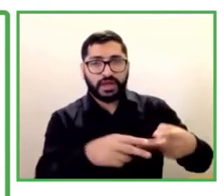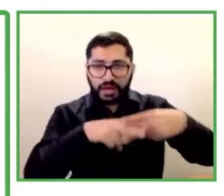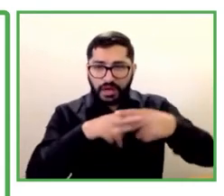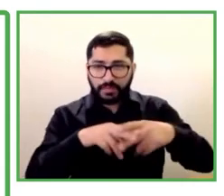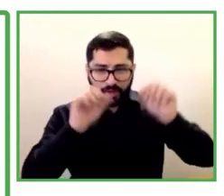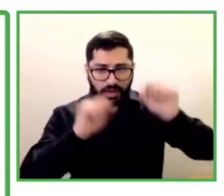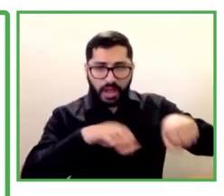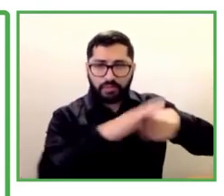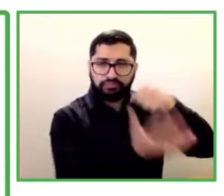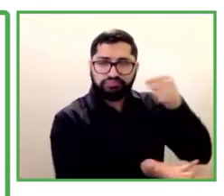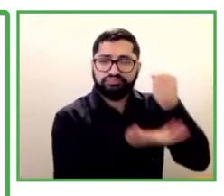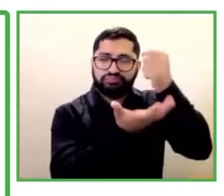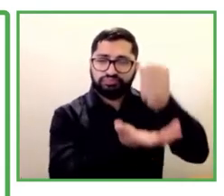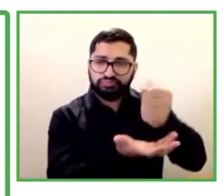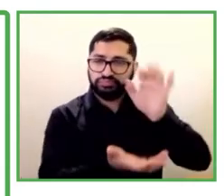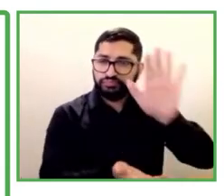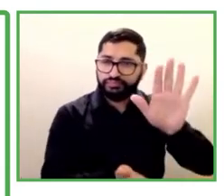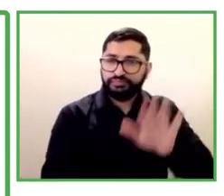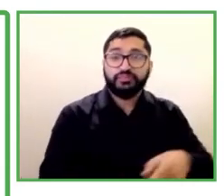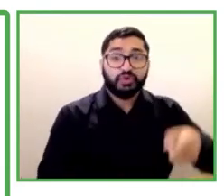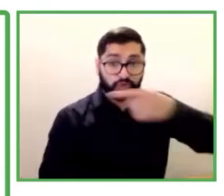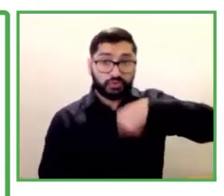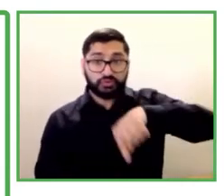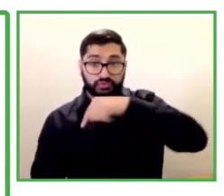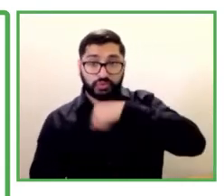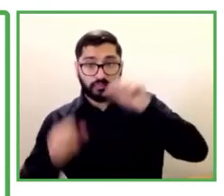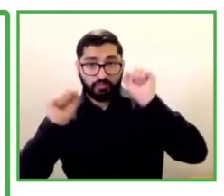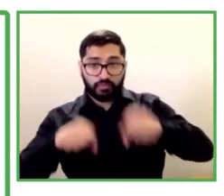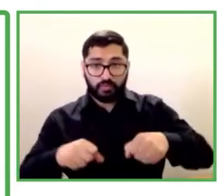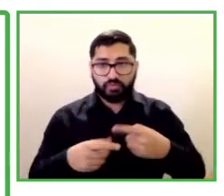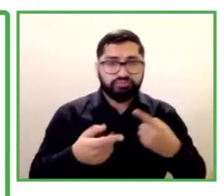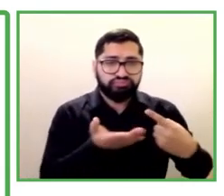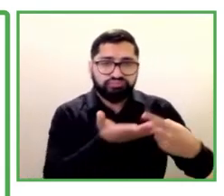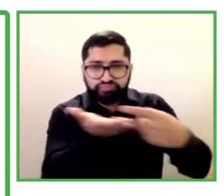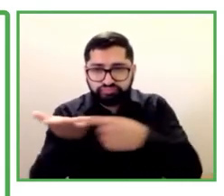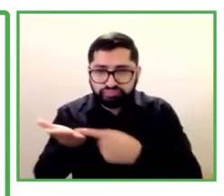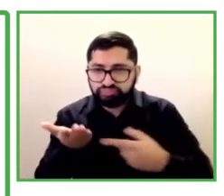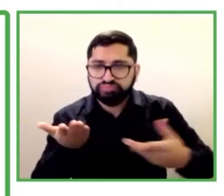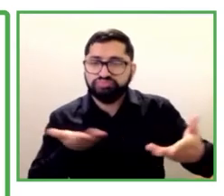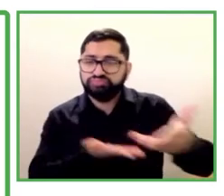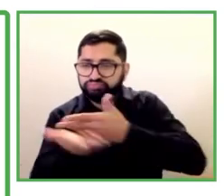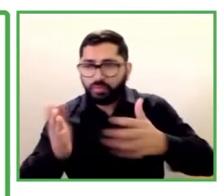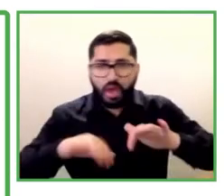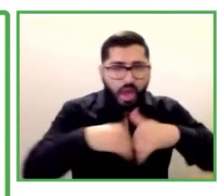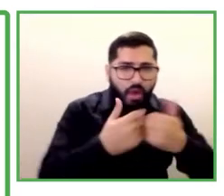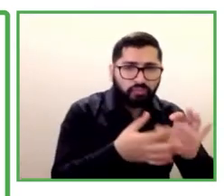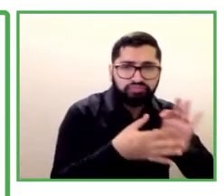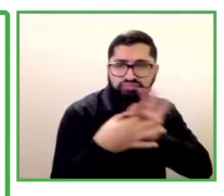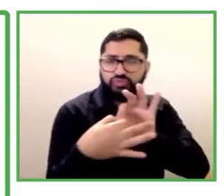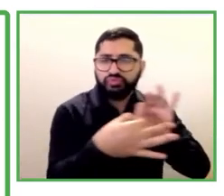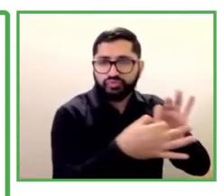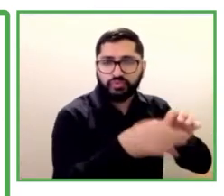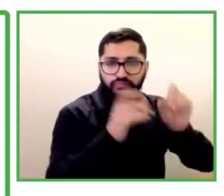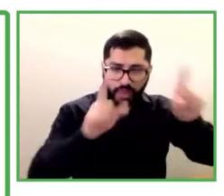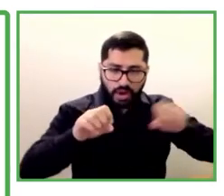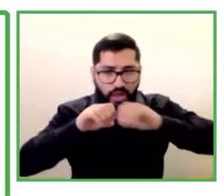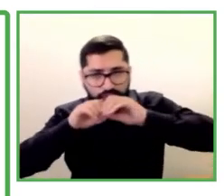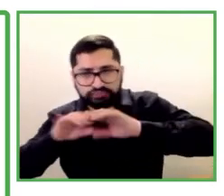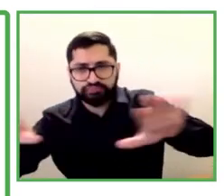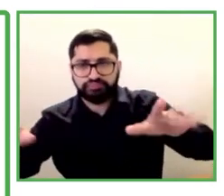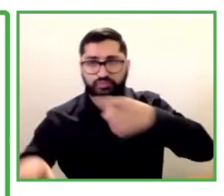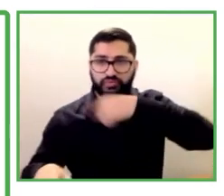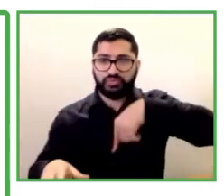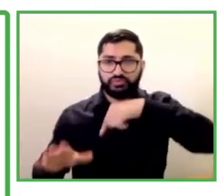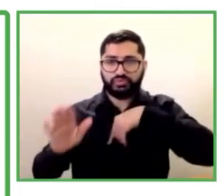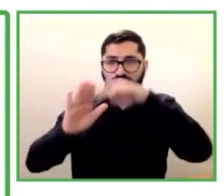lograr hablar con muchas asociaciones alrededor del mundo para poder replicar nuestro sistema de franquicia social. Y